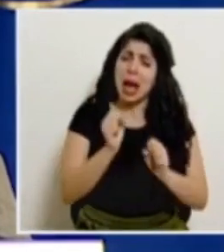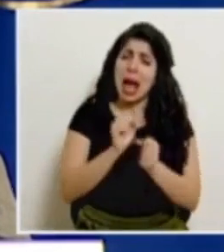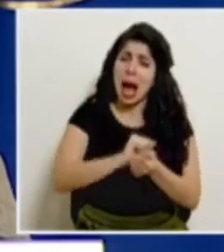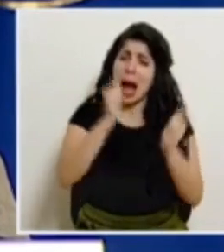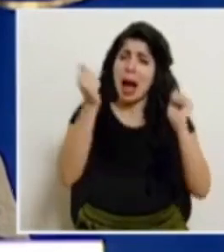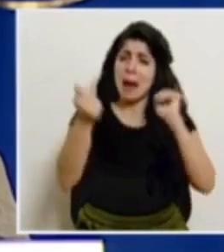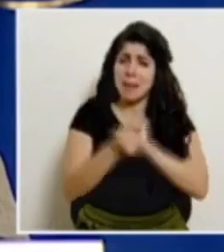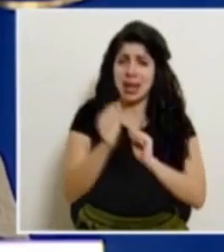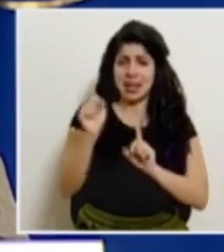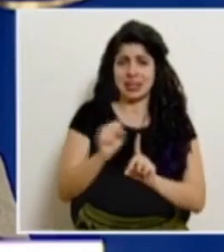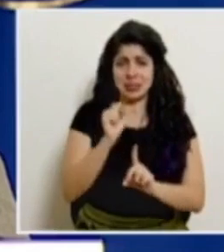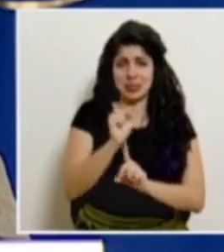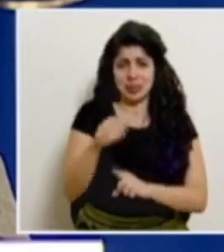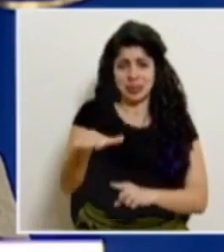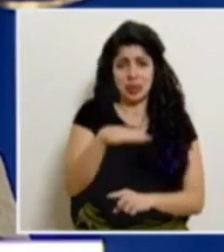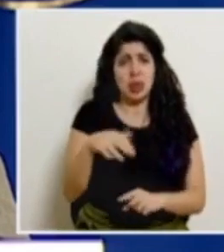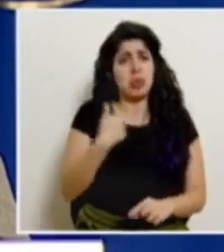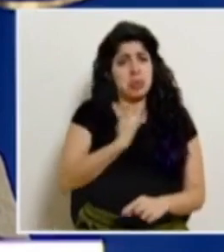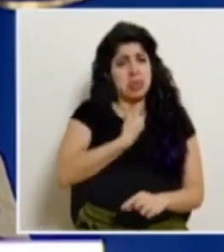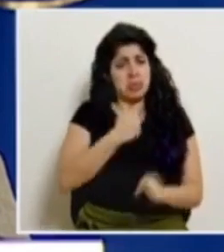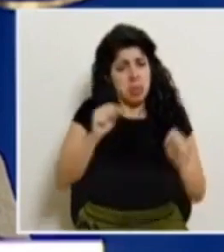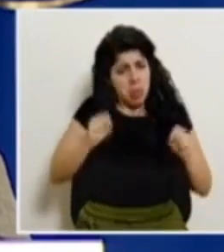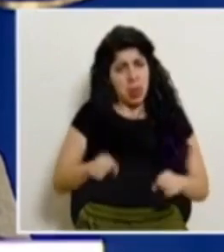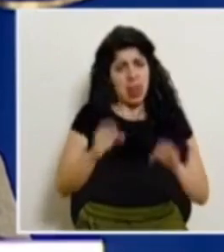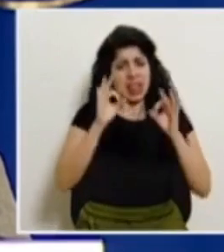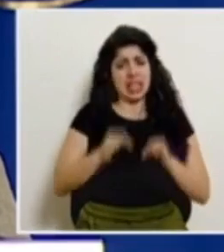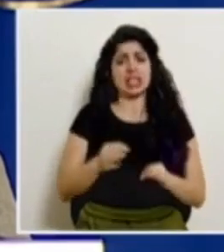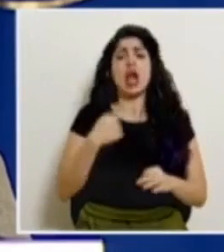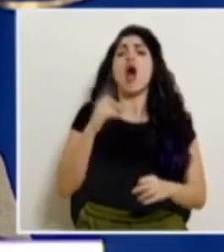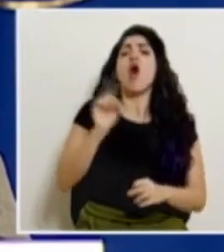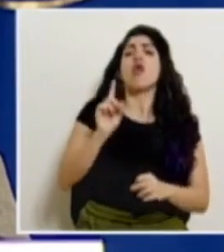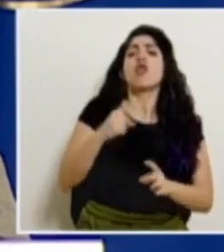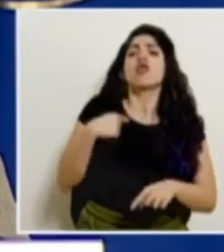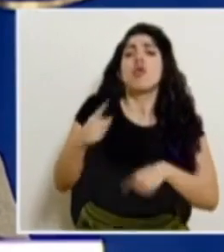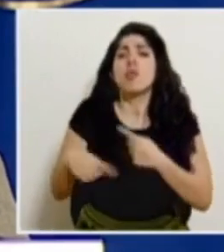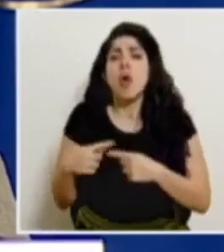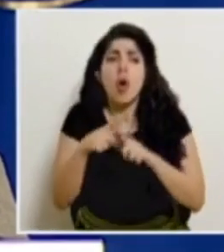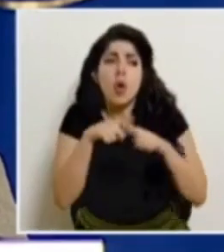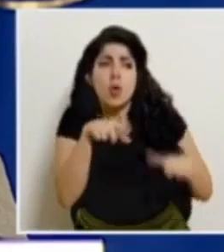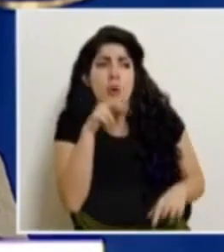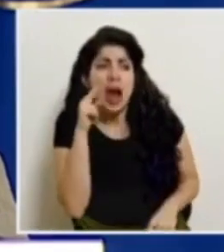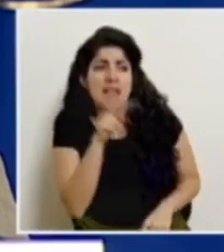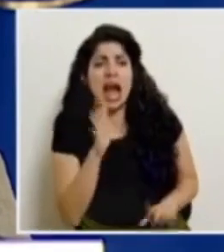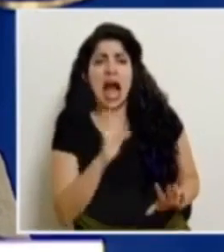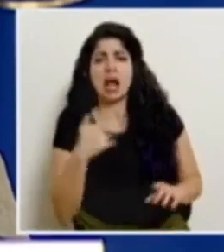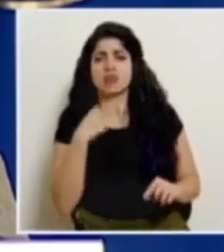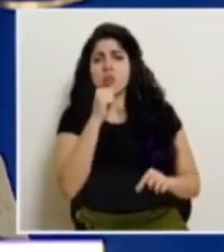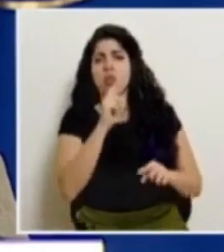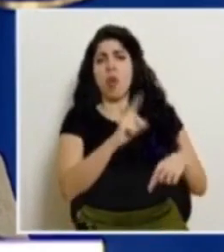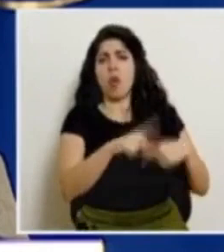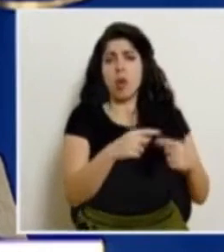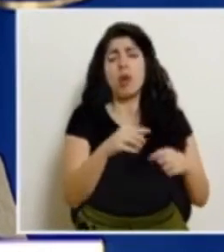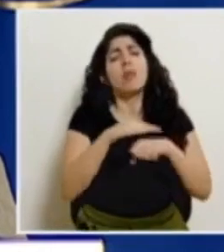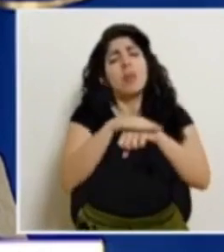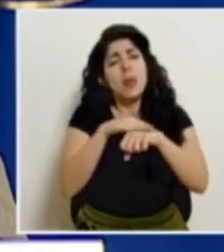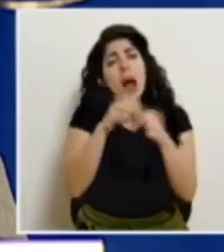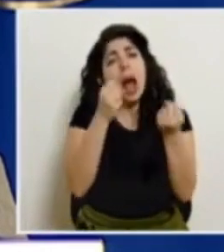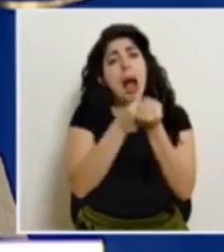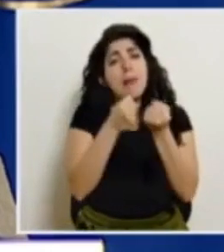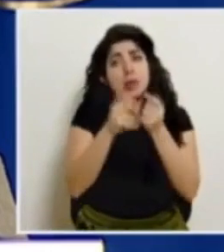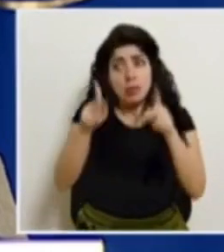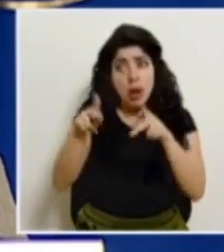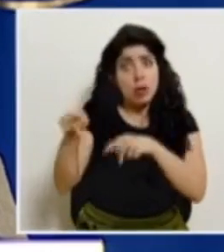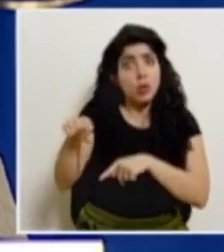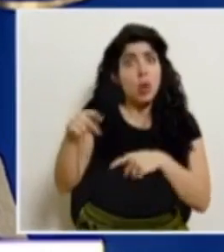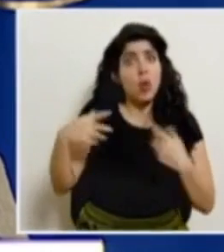Todas y todos tenemos la posibilidad de decidir dónde entrar y dónde no entrar. Apoyemos, por favor, a las personas que han hecho un